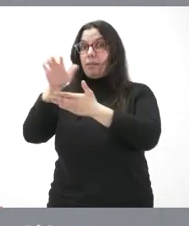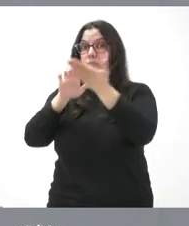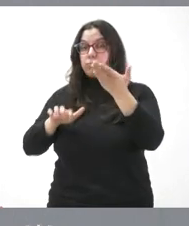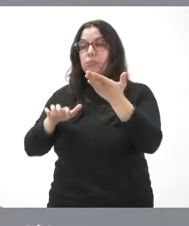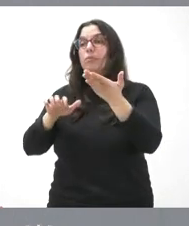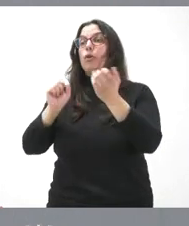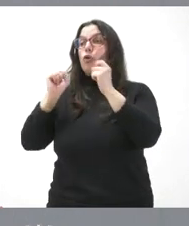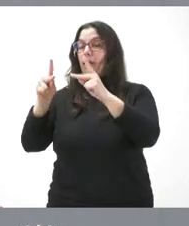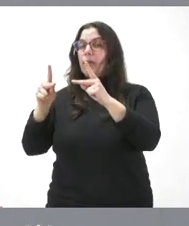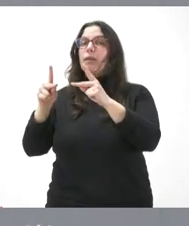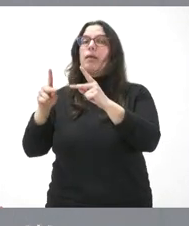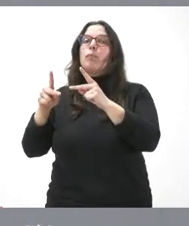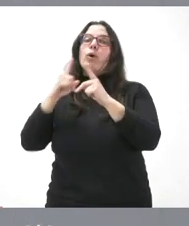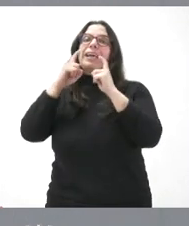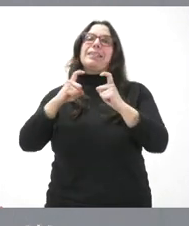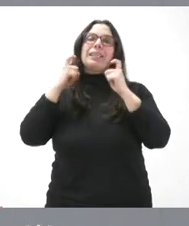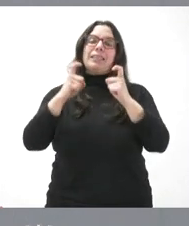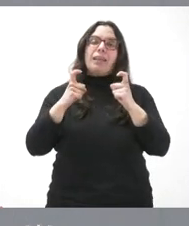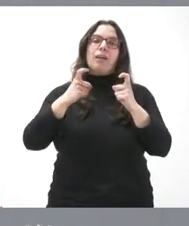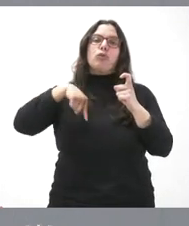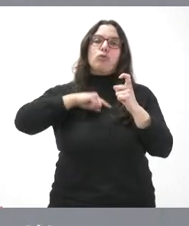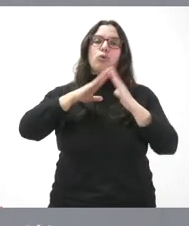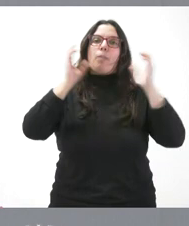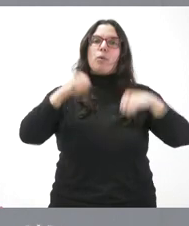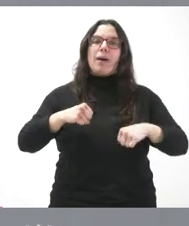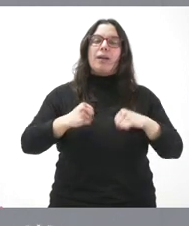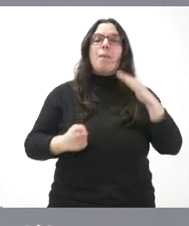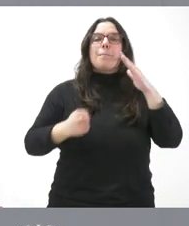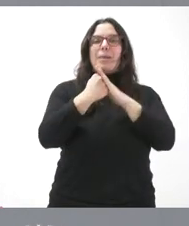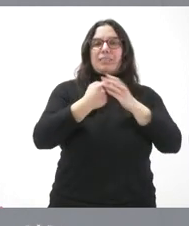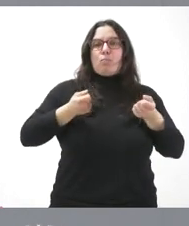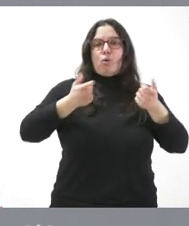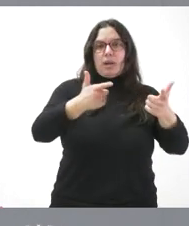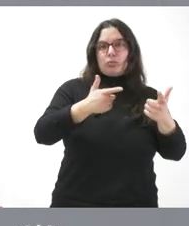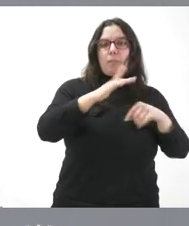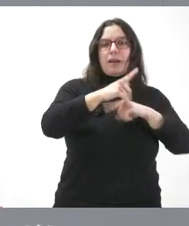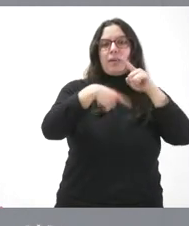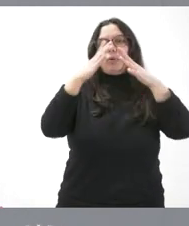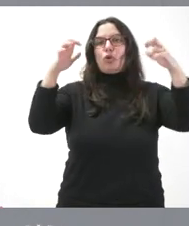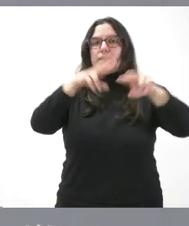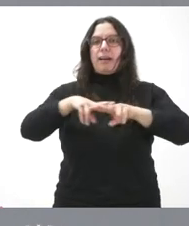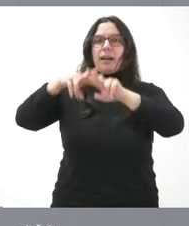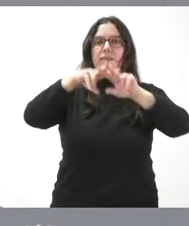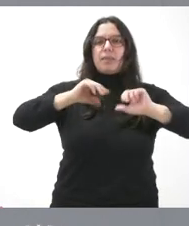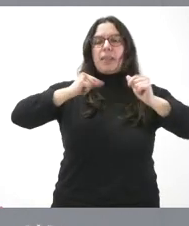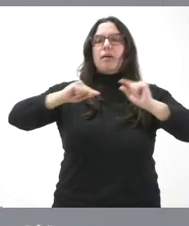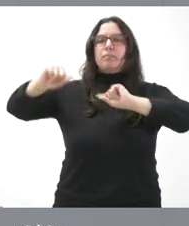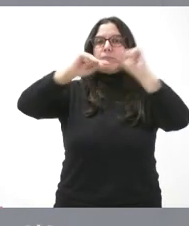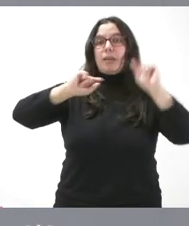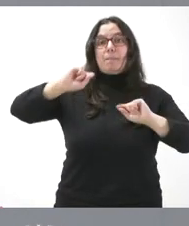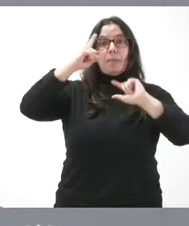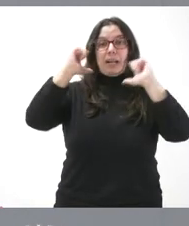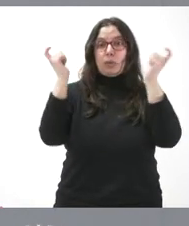el llamado límite de gasto no financiero para su remisión a las Cortes de Castilla y León, para que pueda ser debatido y aprobado en el primer pleno